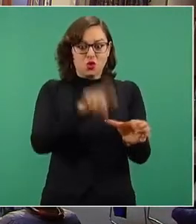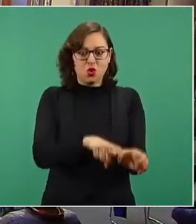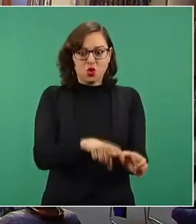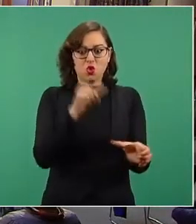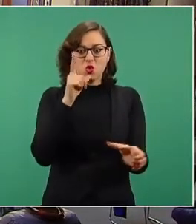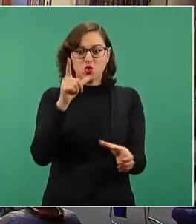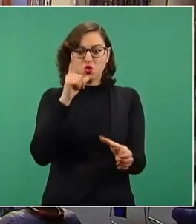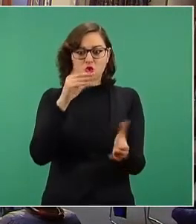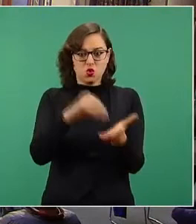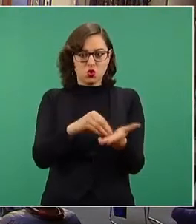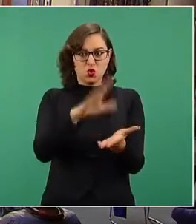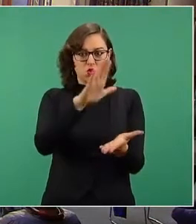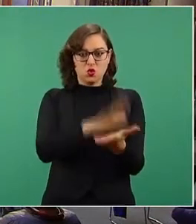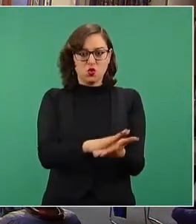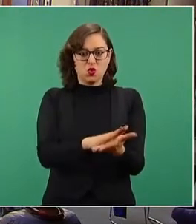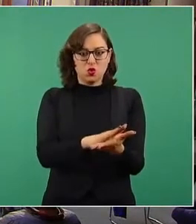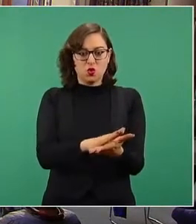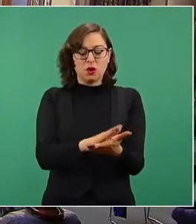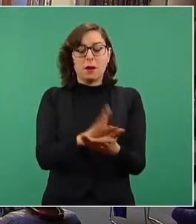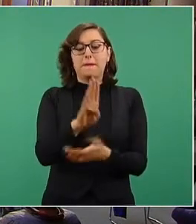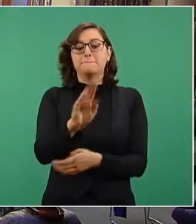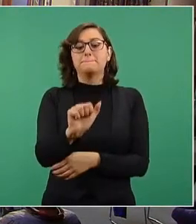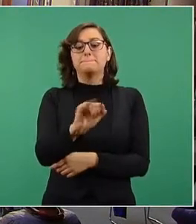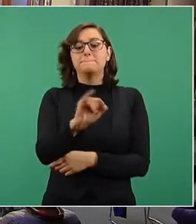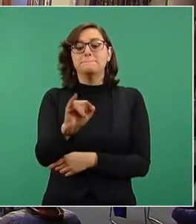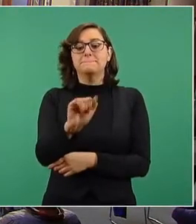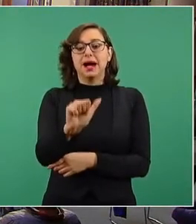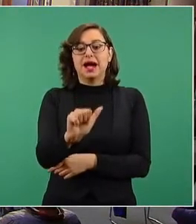que le llaman de baja tensión,